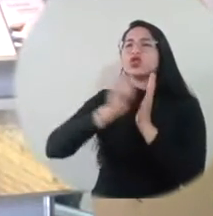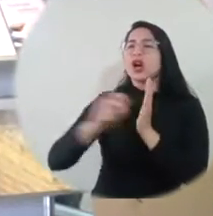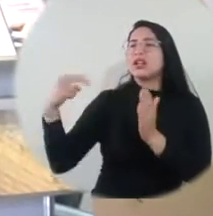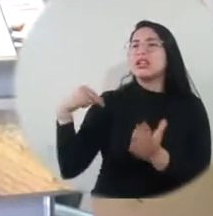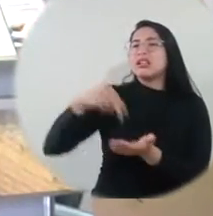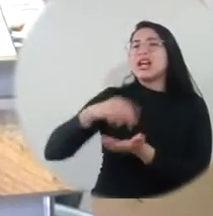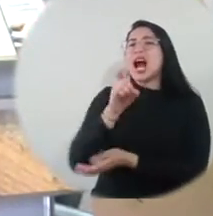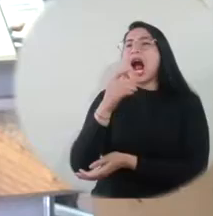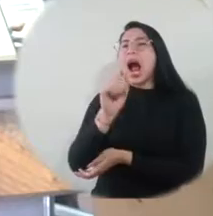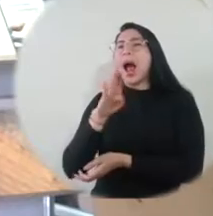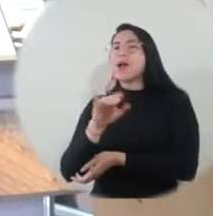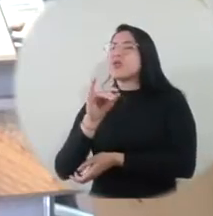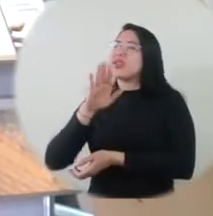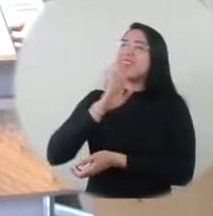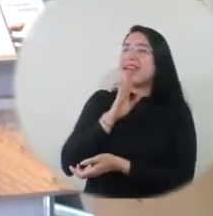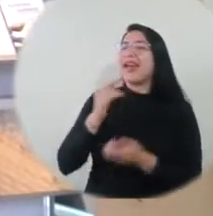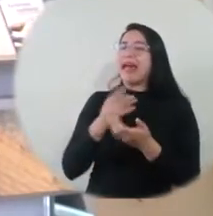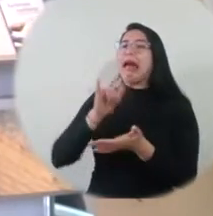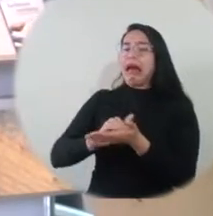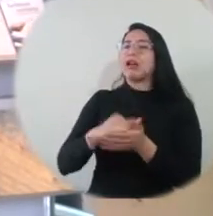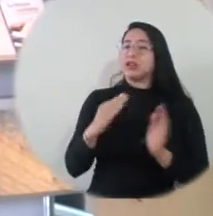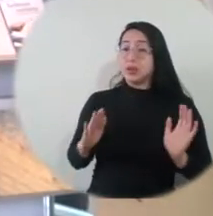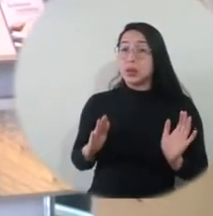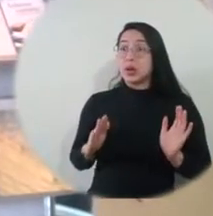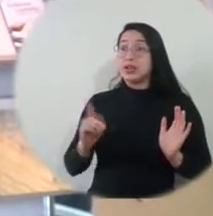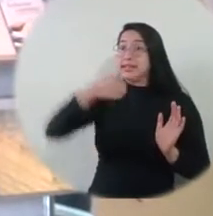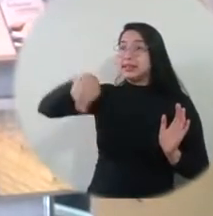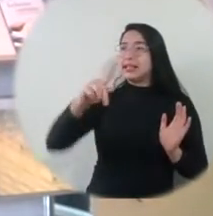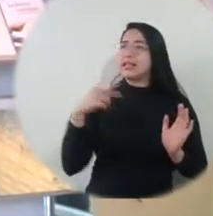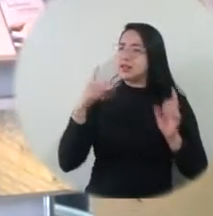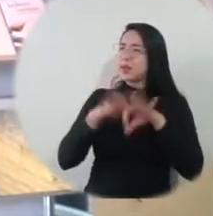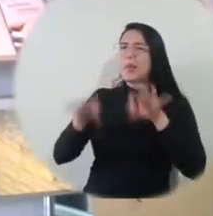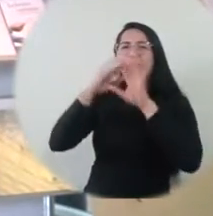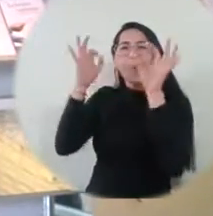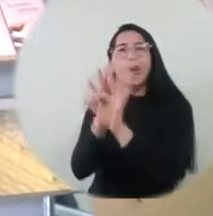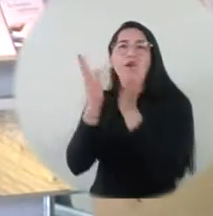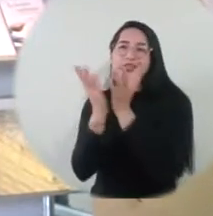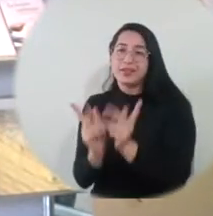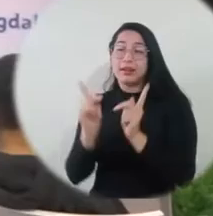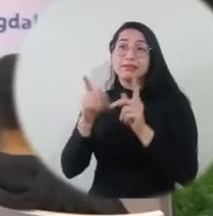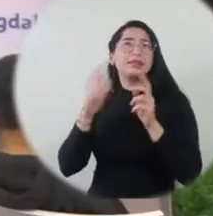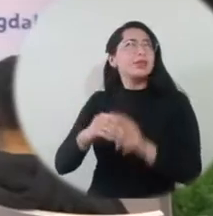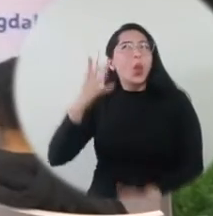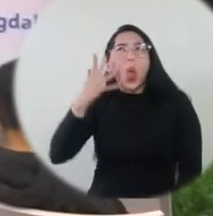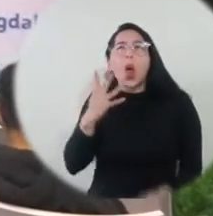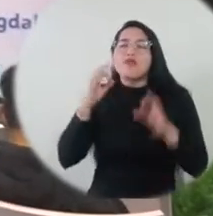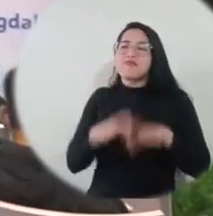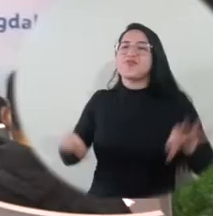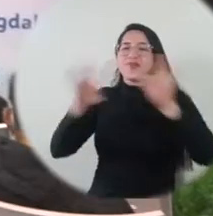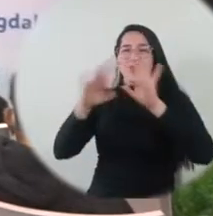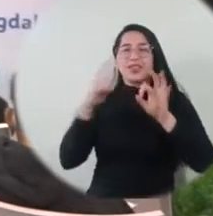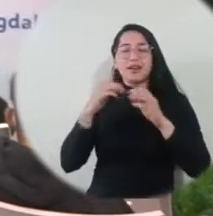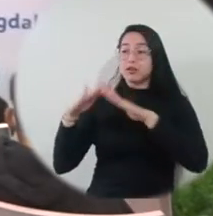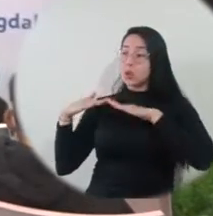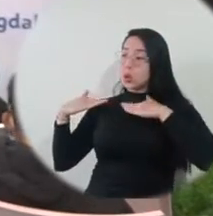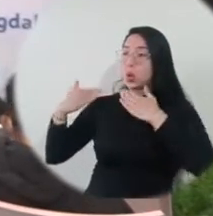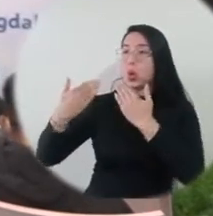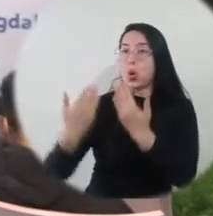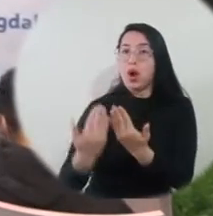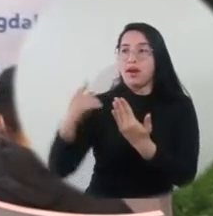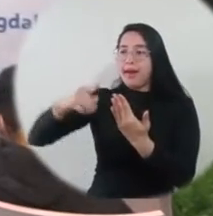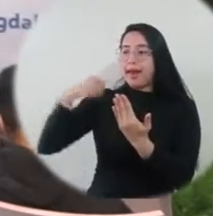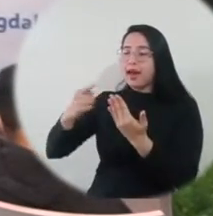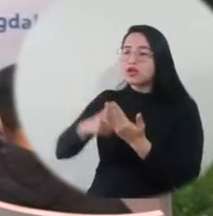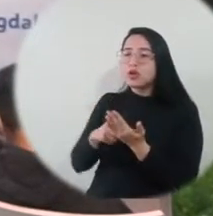comunidad universitaria. Cuando decimos comunidad universitaria, nosotros nos referimos evidentemente a los estudiantes. Cada día es importante